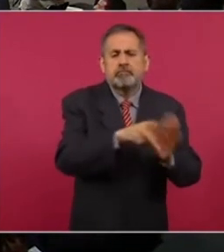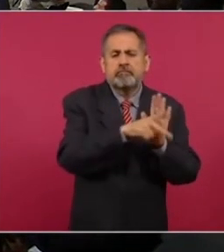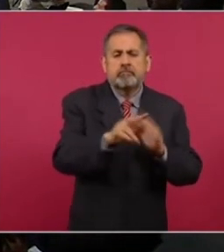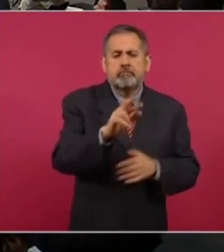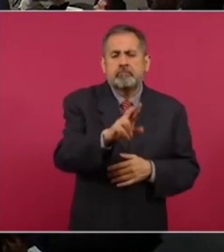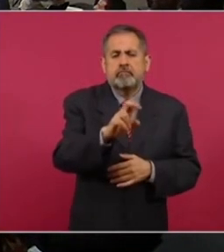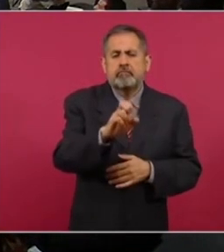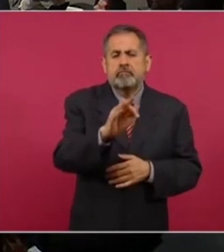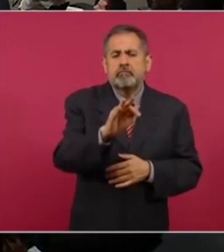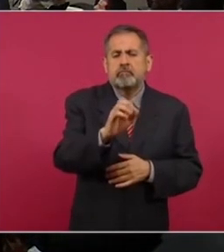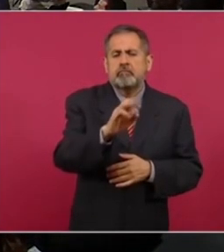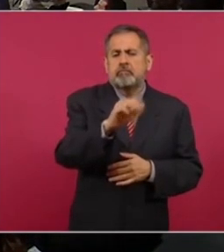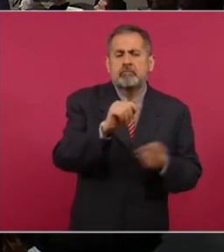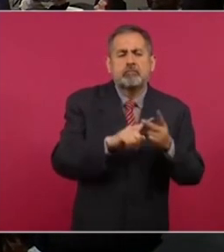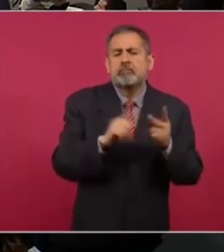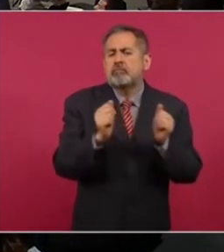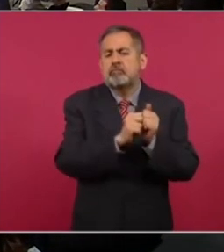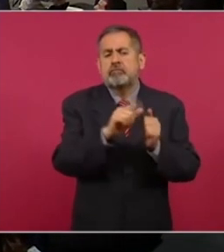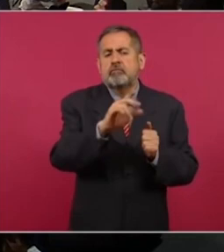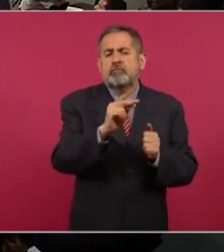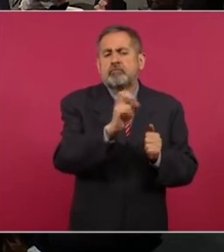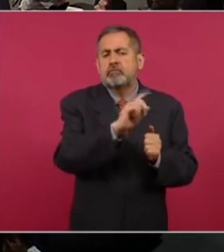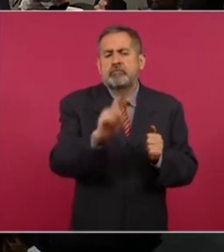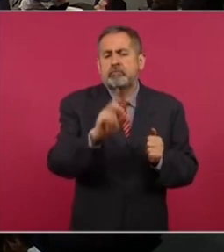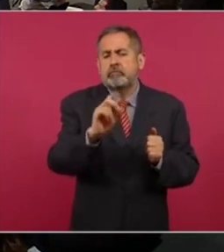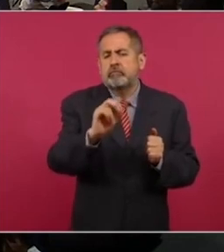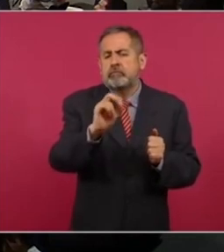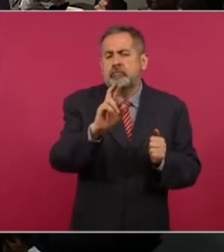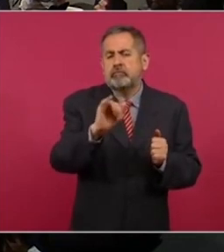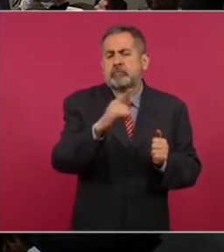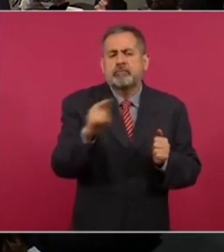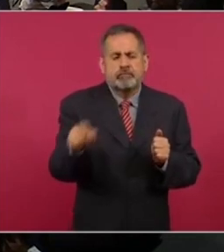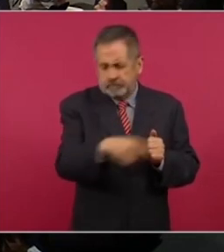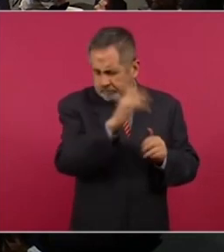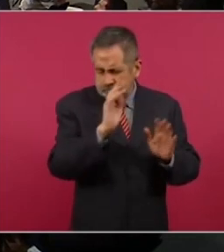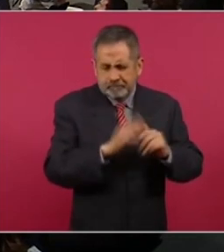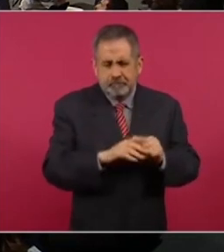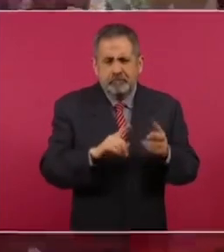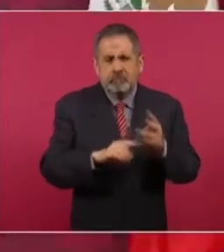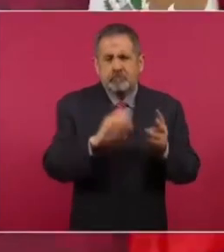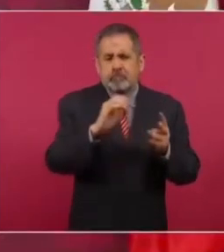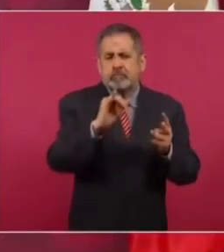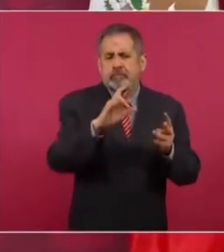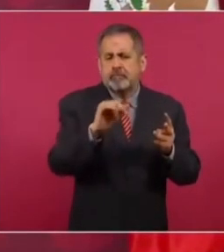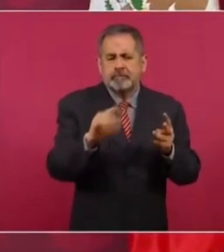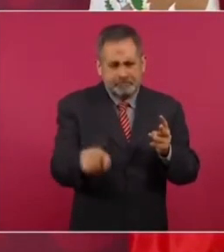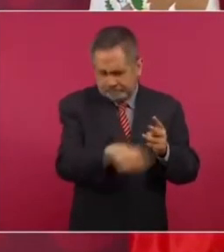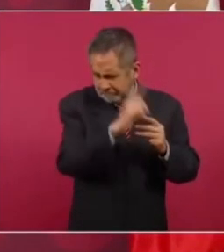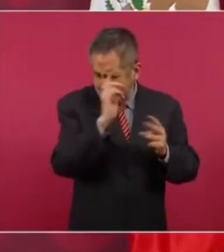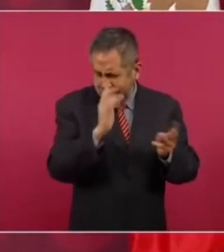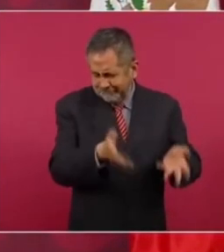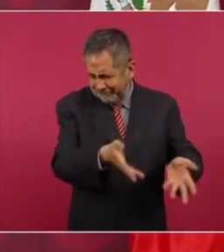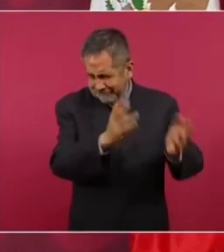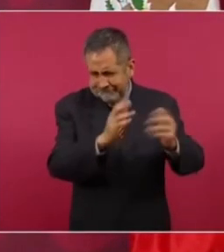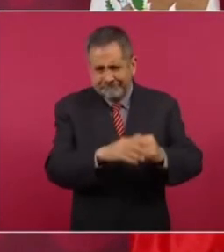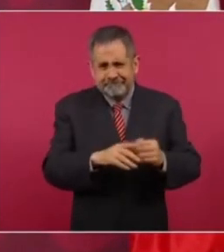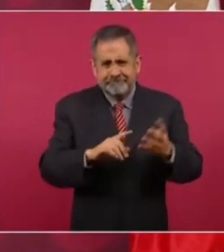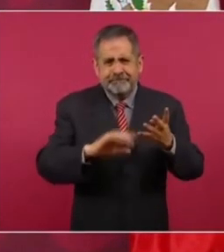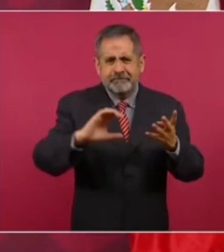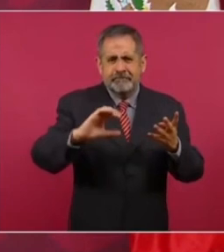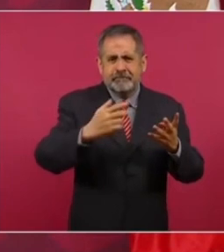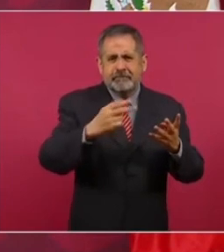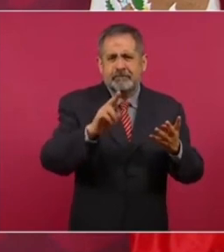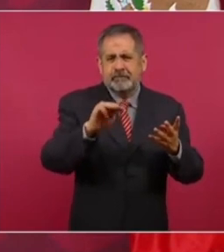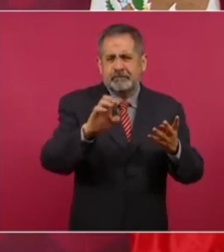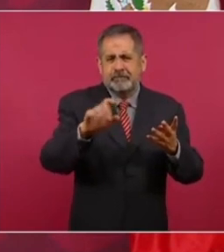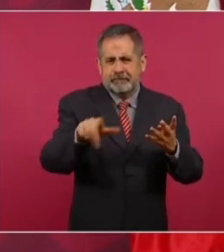o con López Dóriga o con Ciro o con Chumel